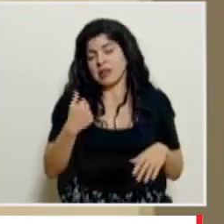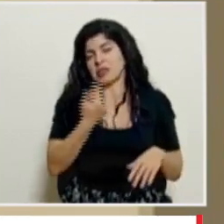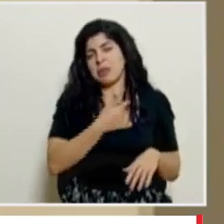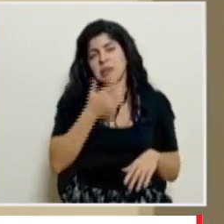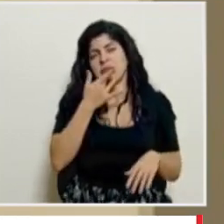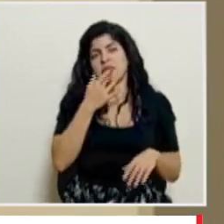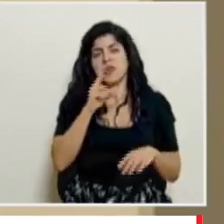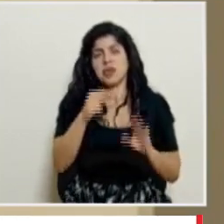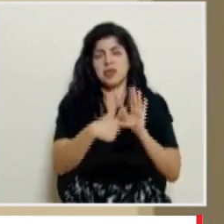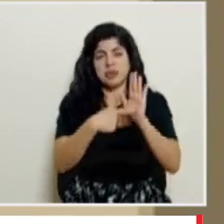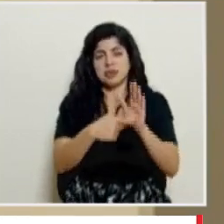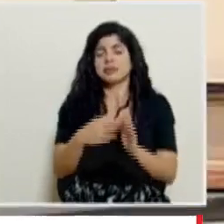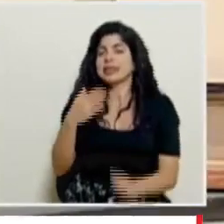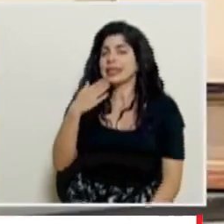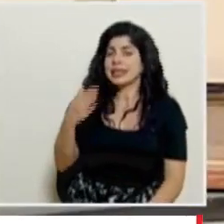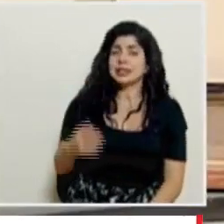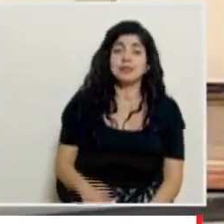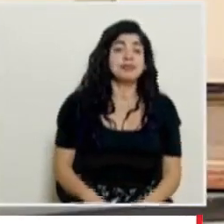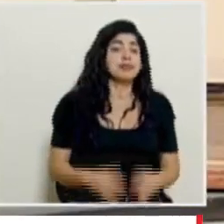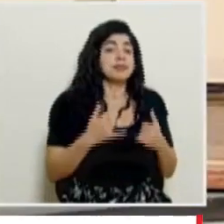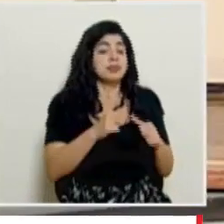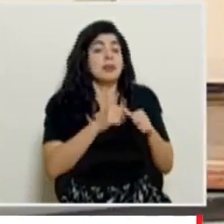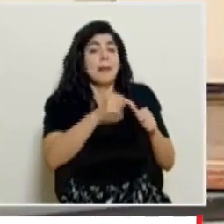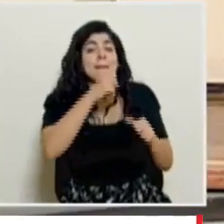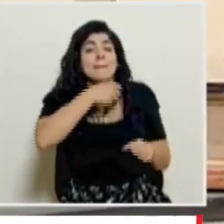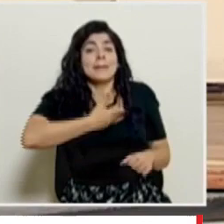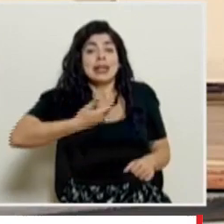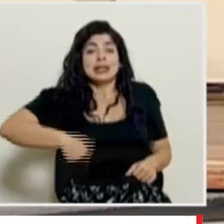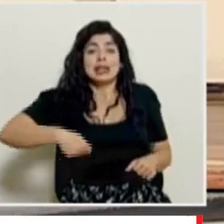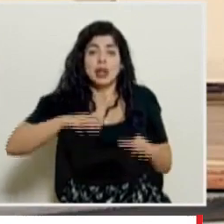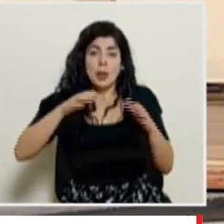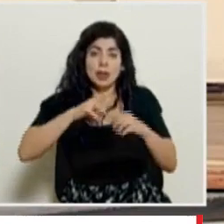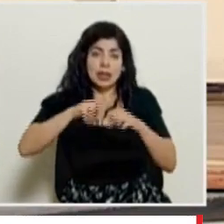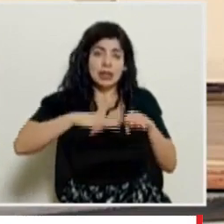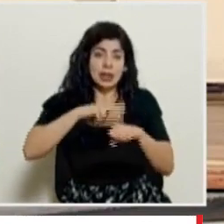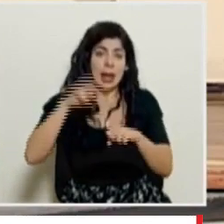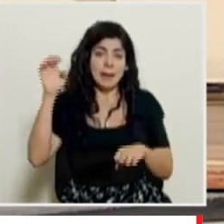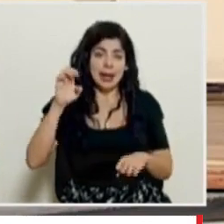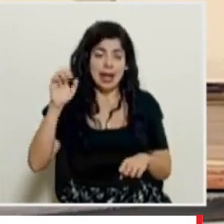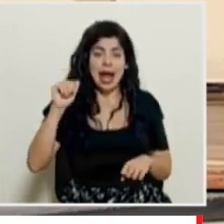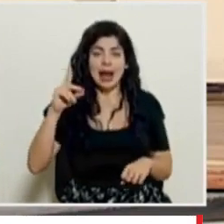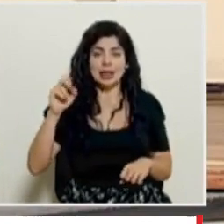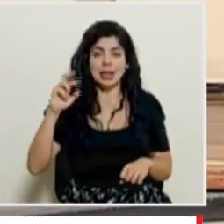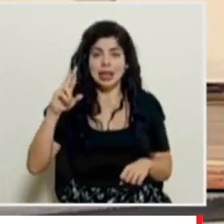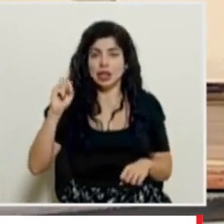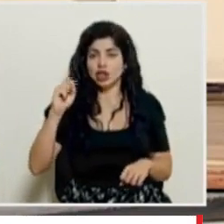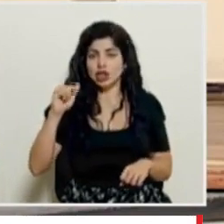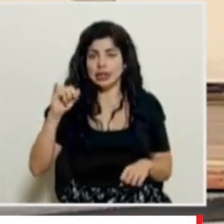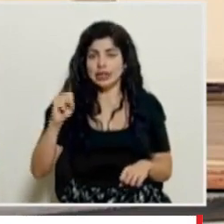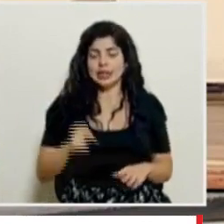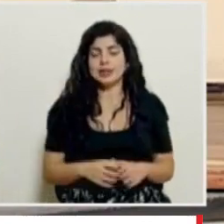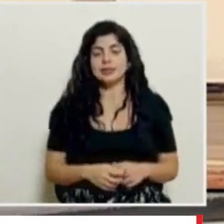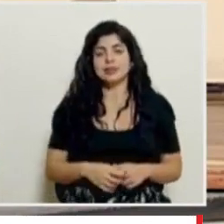no presentarlos continuamos con el presidente de la comisión nacional de emergencias el señor Alexander Solís